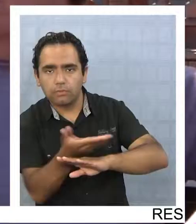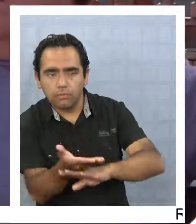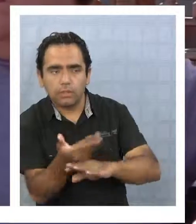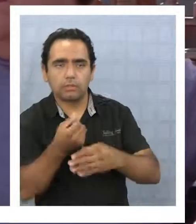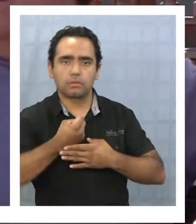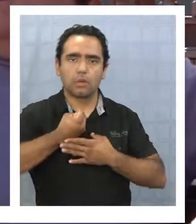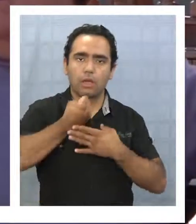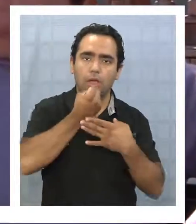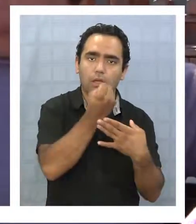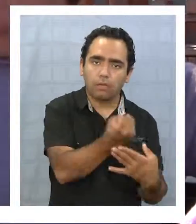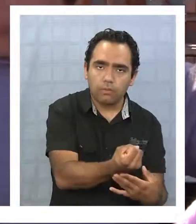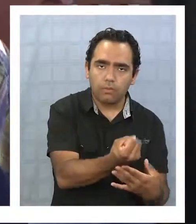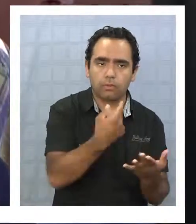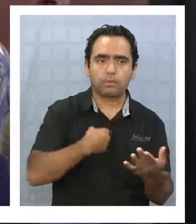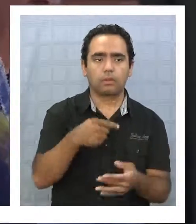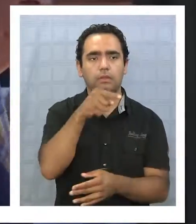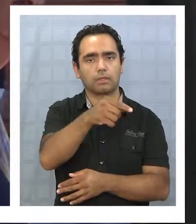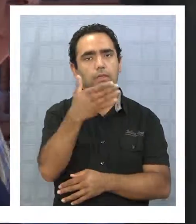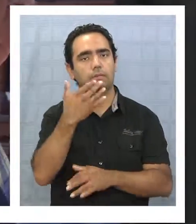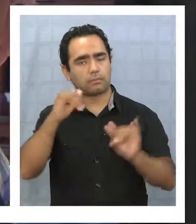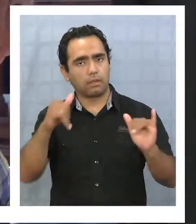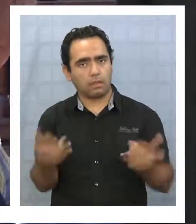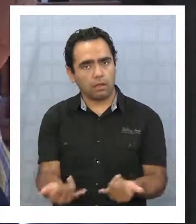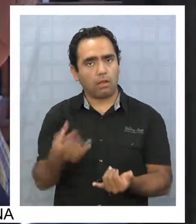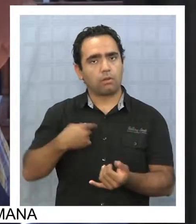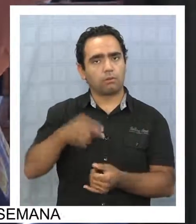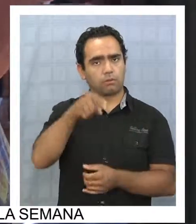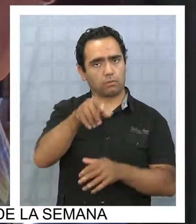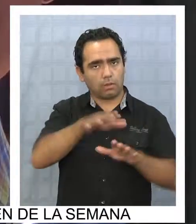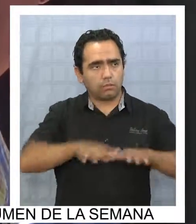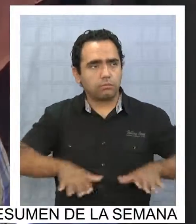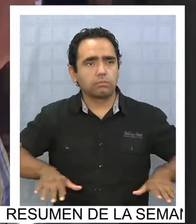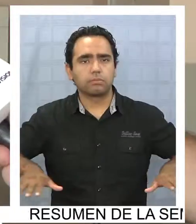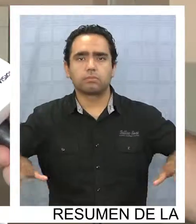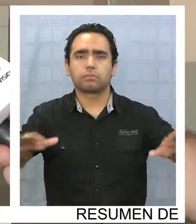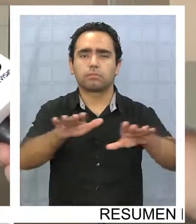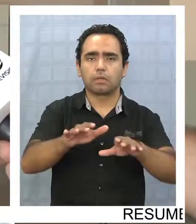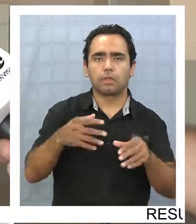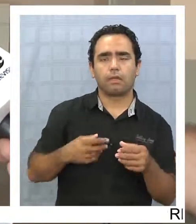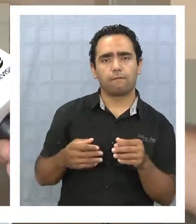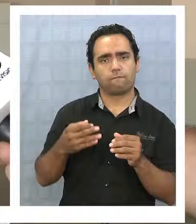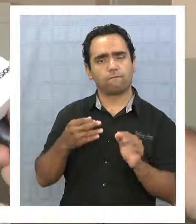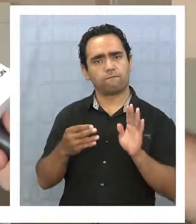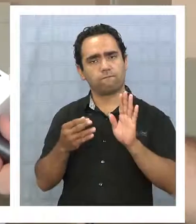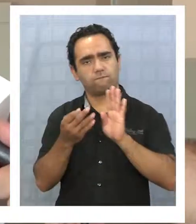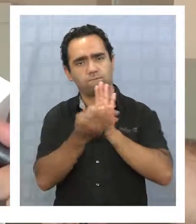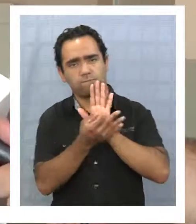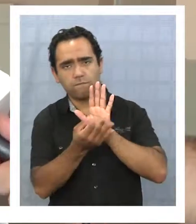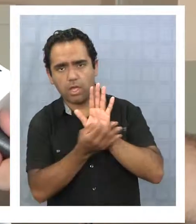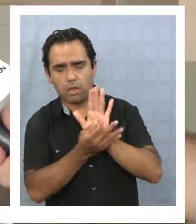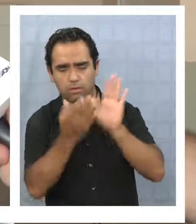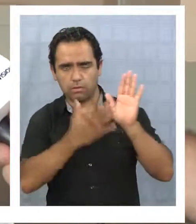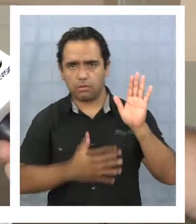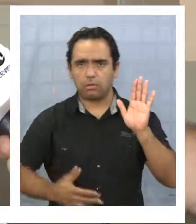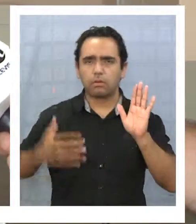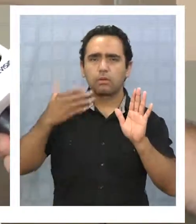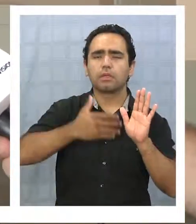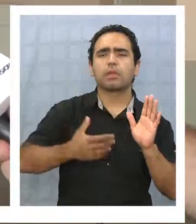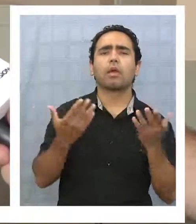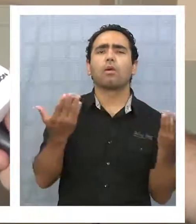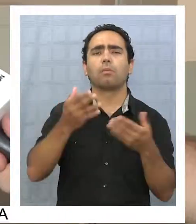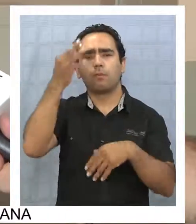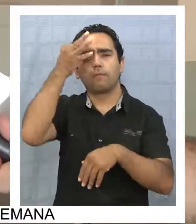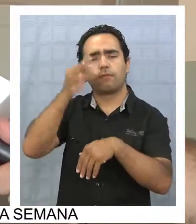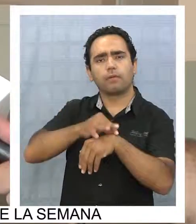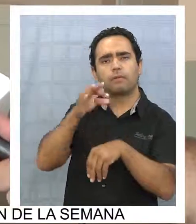y eso significa también a la luz del actual perfil epidemiológico, en donde las primeras causas de enfermedad y muerte son